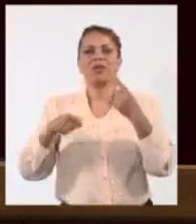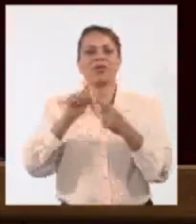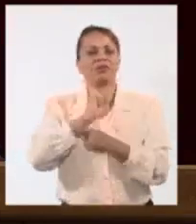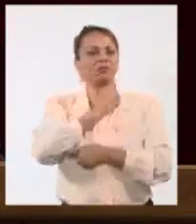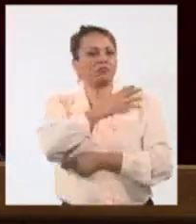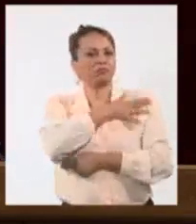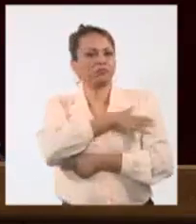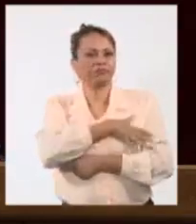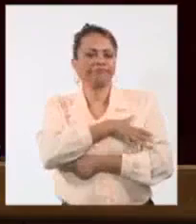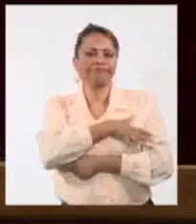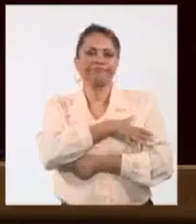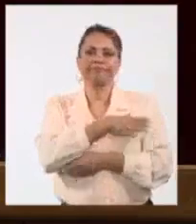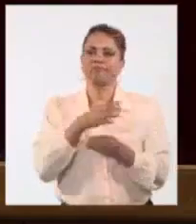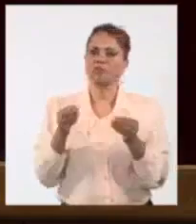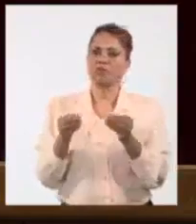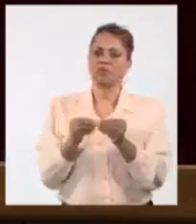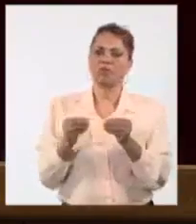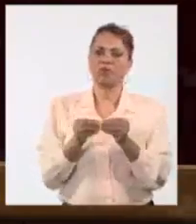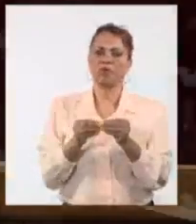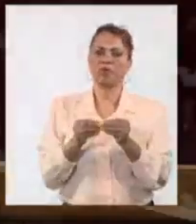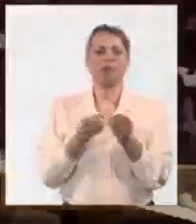contra el pueblo palestino.